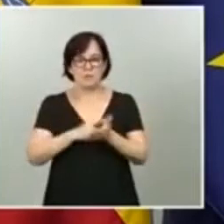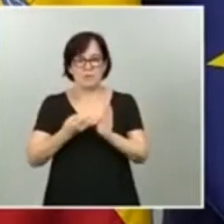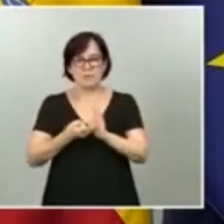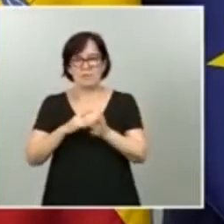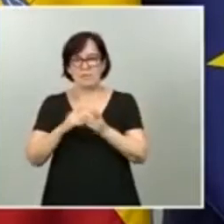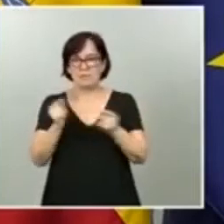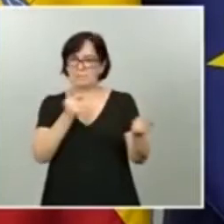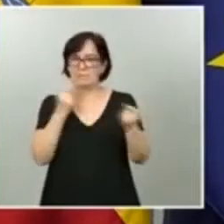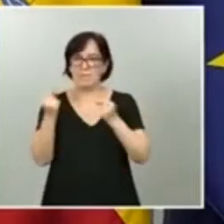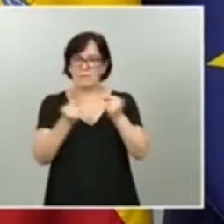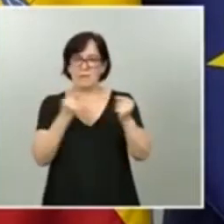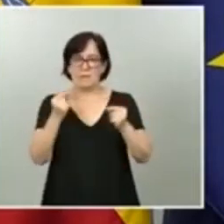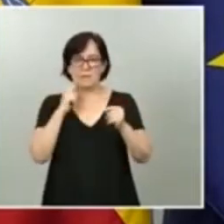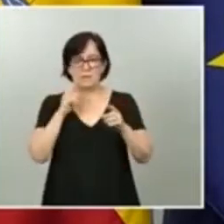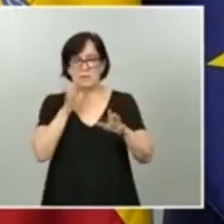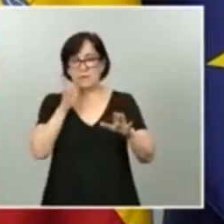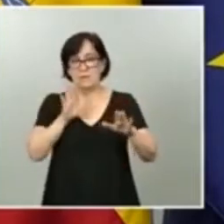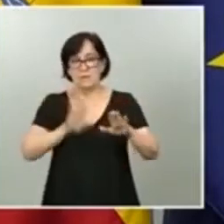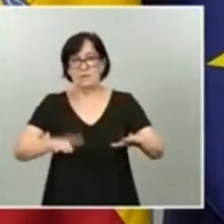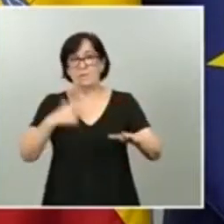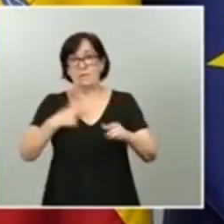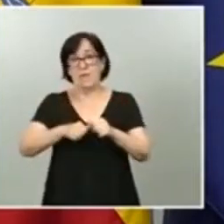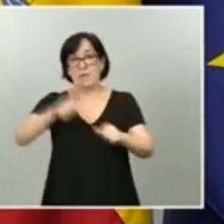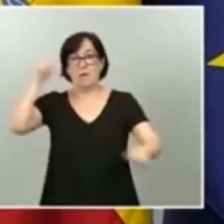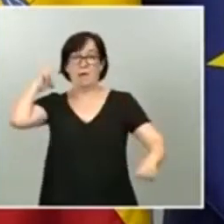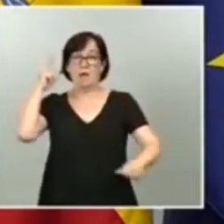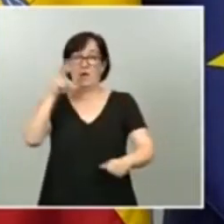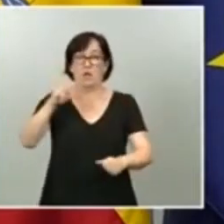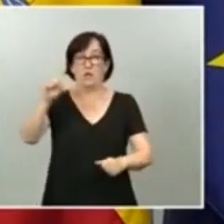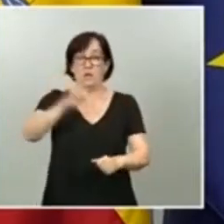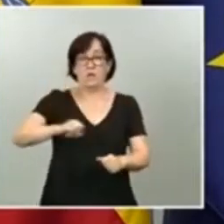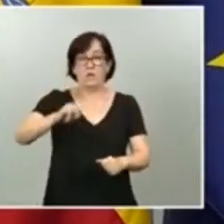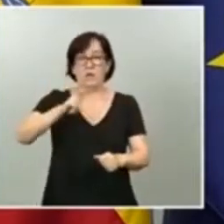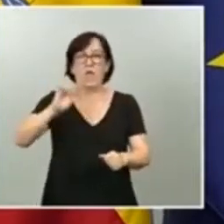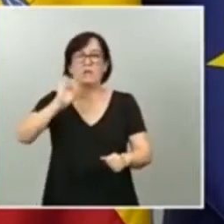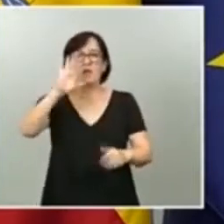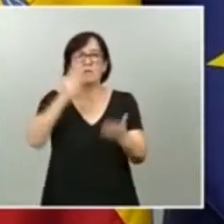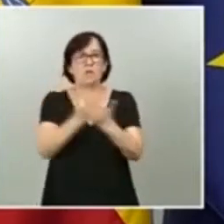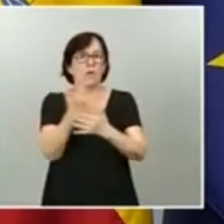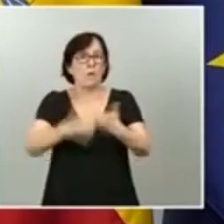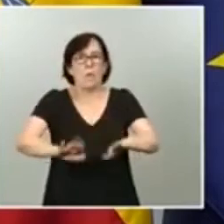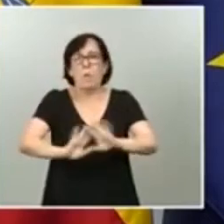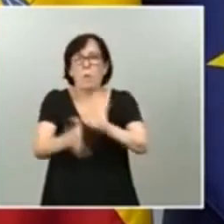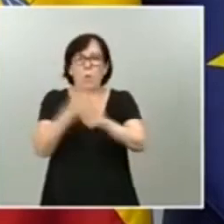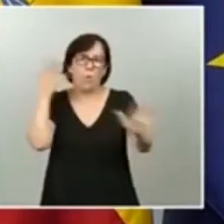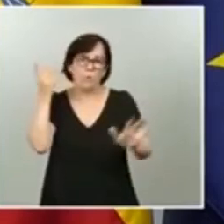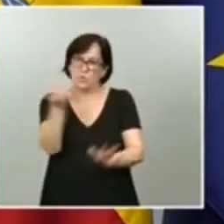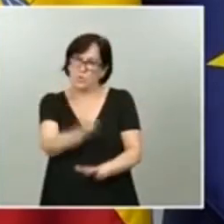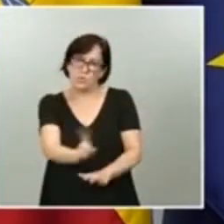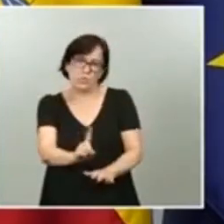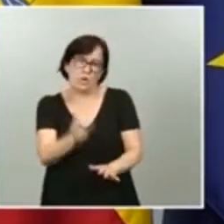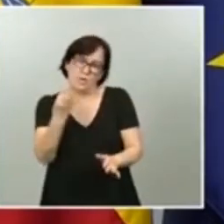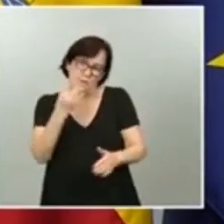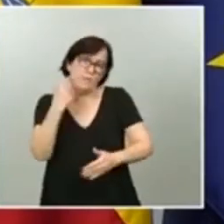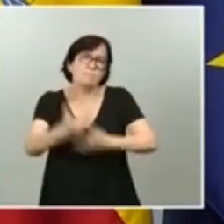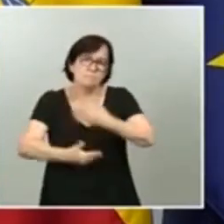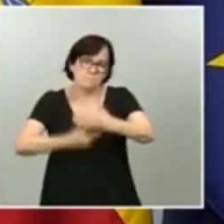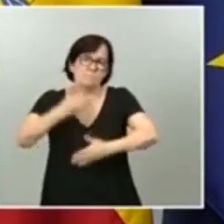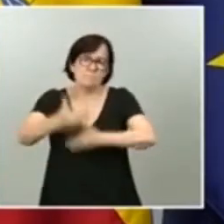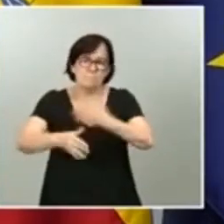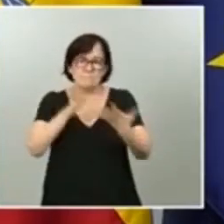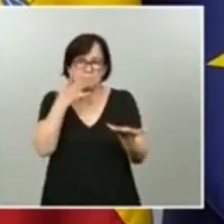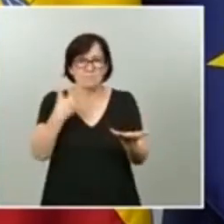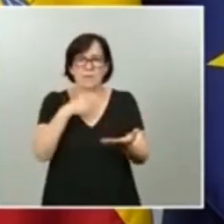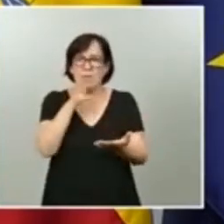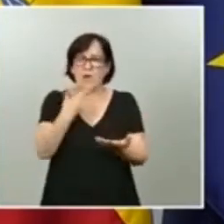que lleva anclado en el Código Penal 200 años, no conviene hacerlo en 15 días. Y ese es el compromiso de este Gobierno. Evidentemente, ahora mismo, todas las energías están volcadas